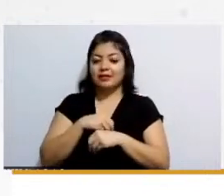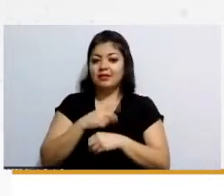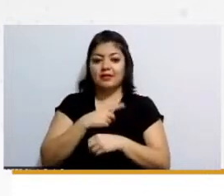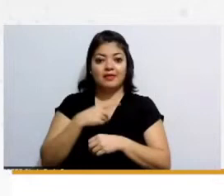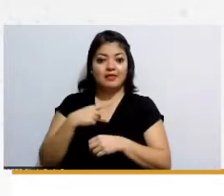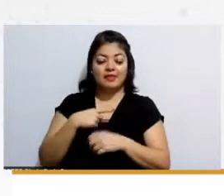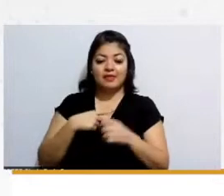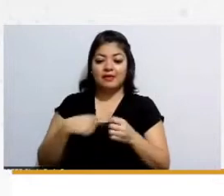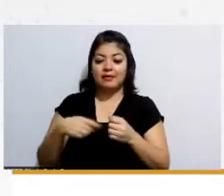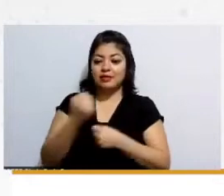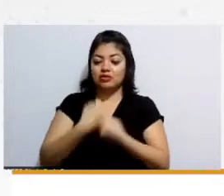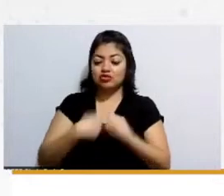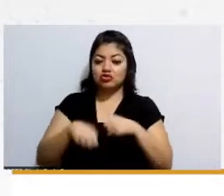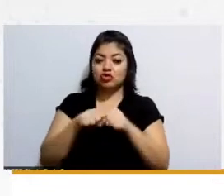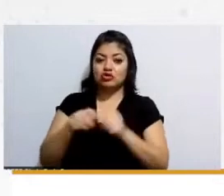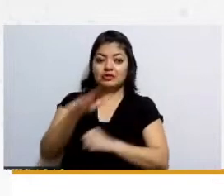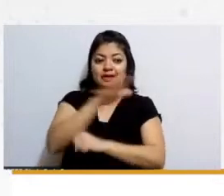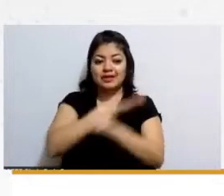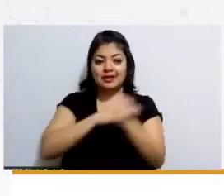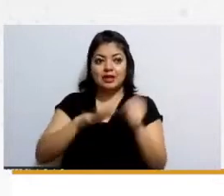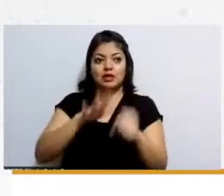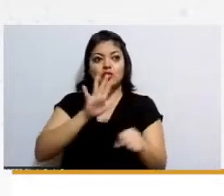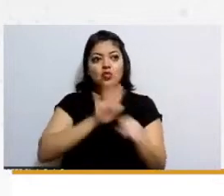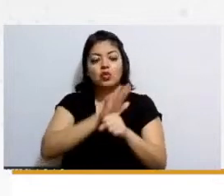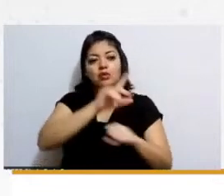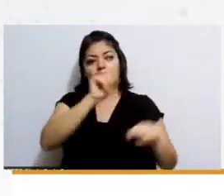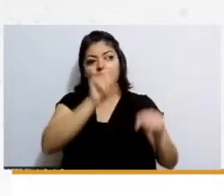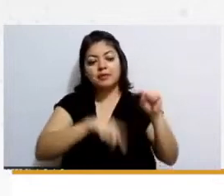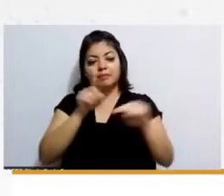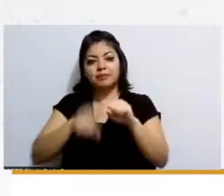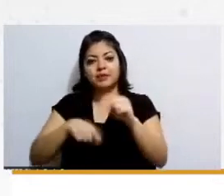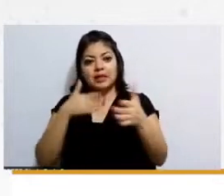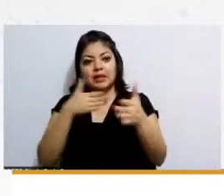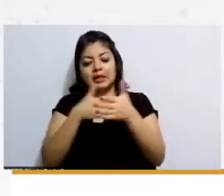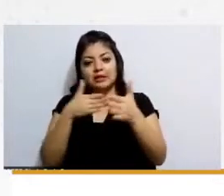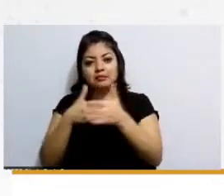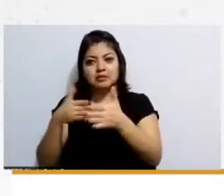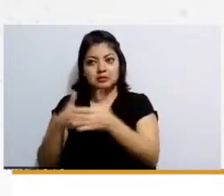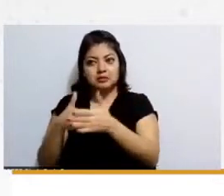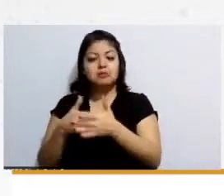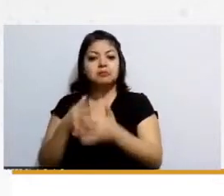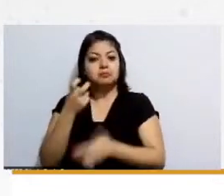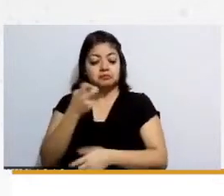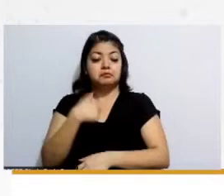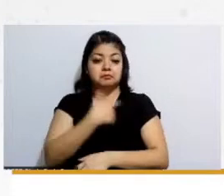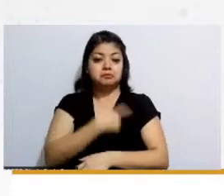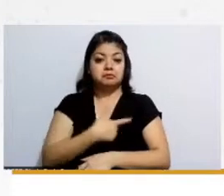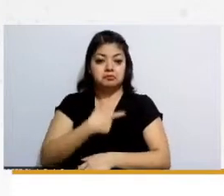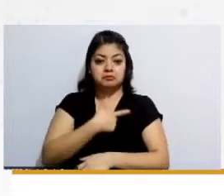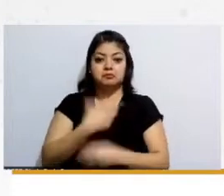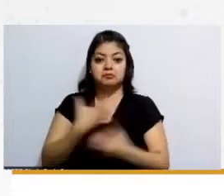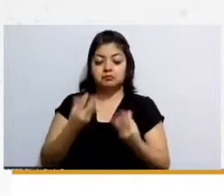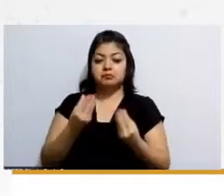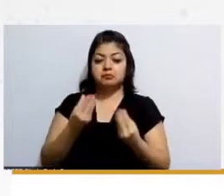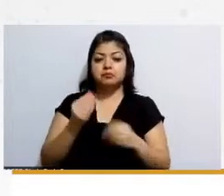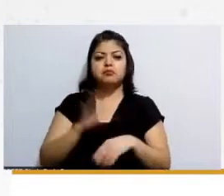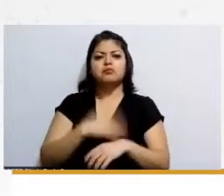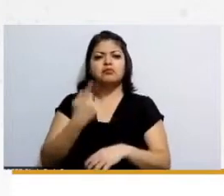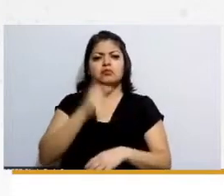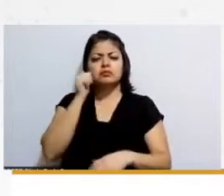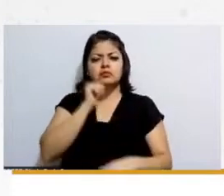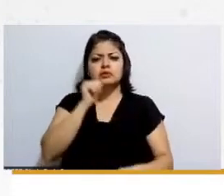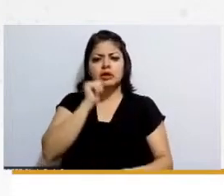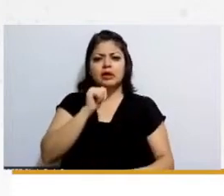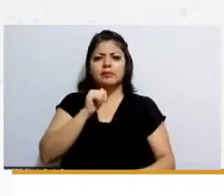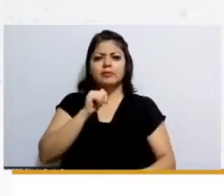eliminar las barreras que limitan su integración me gustó mucho eso porque siempre vemos que hay una